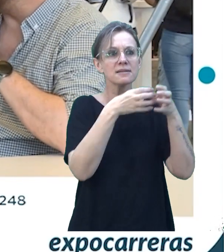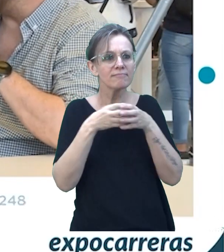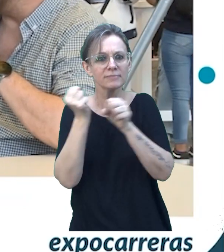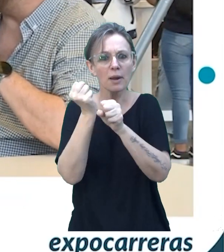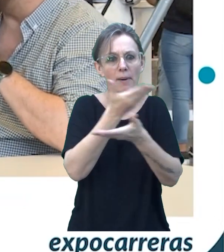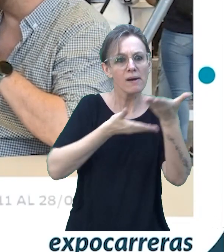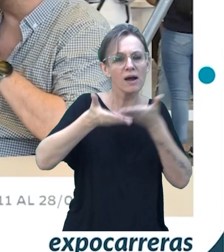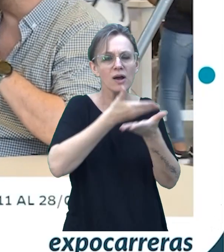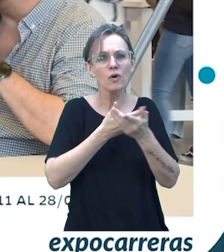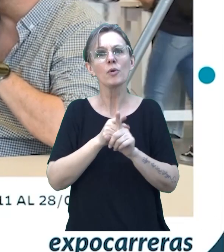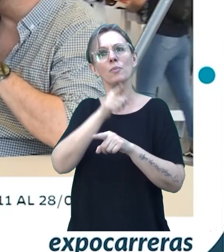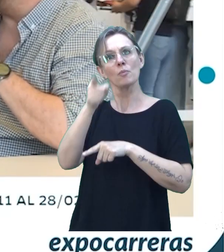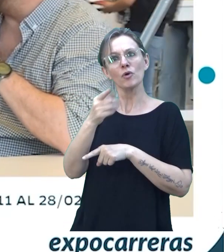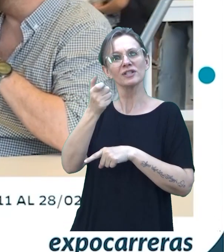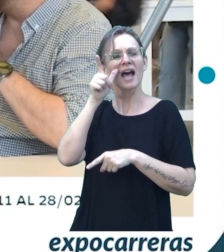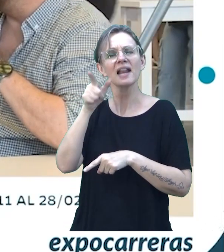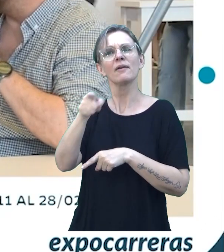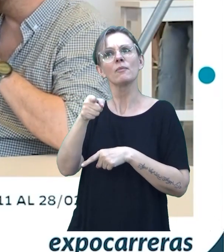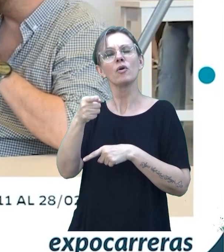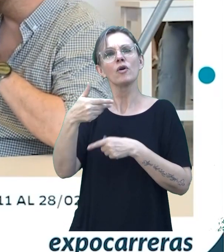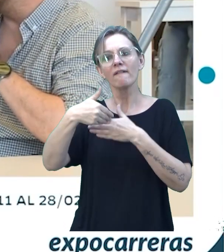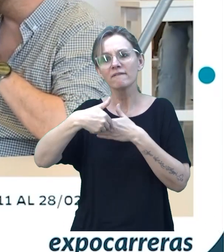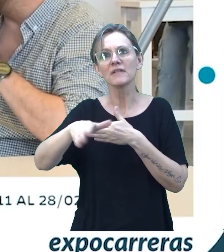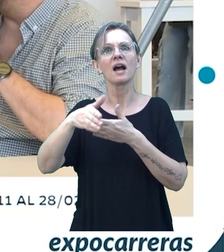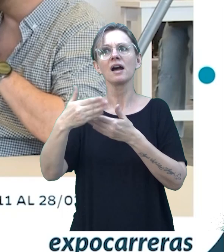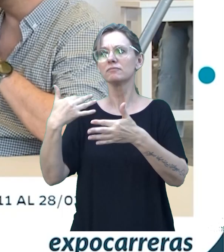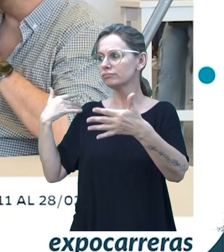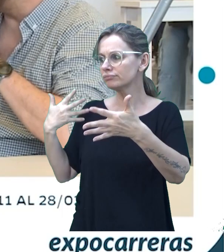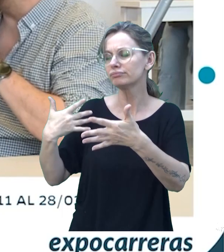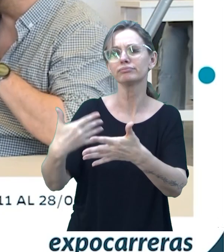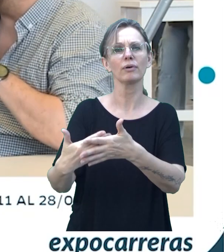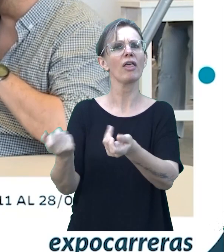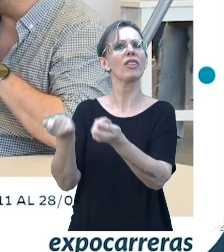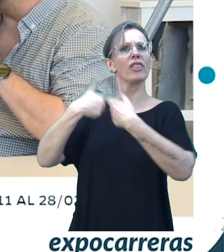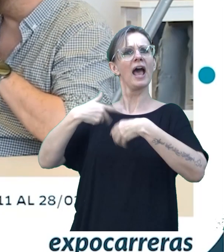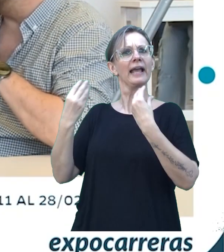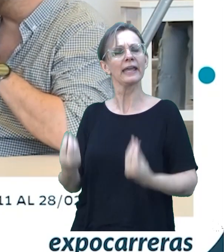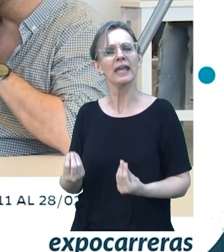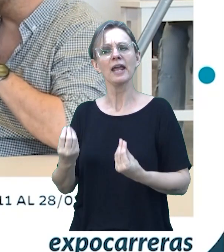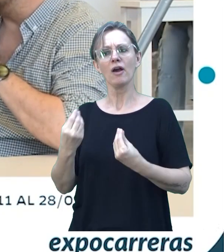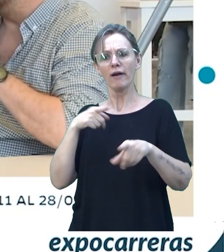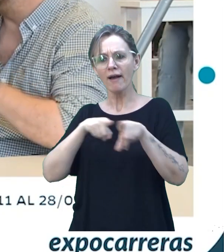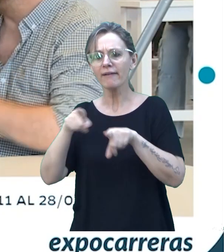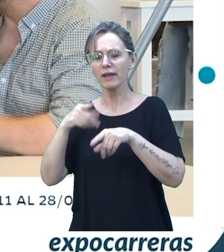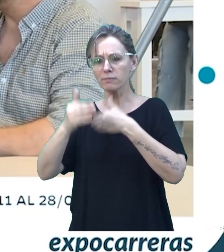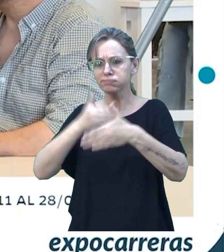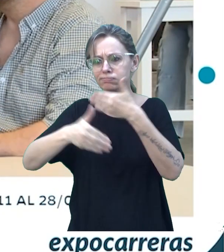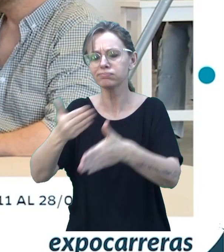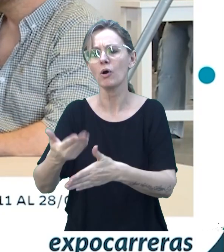tuyo, Ale, bueno, las posibilidades también que te ha brindado te ha brindado FADU de abrirte en tu carrera y también en tu vida personal.